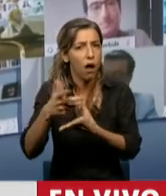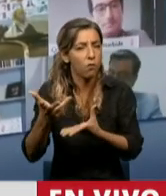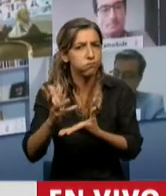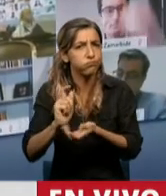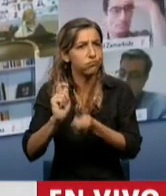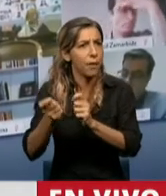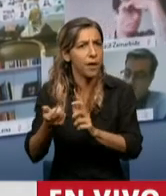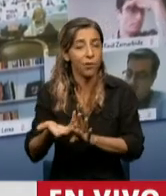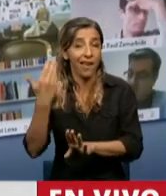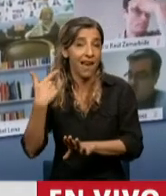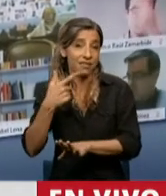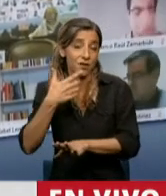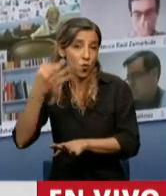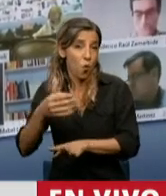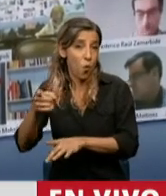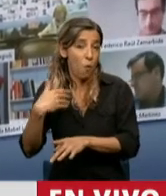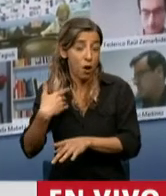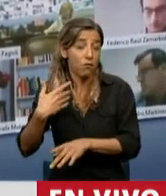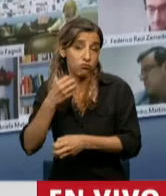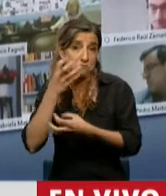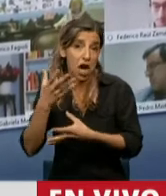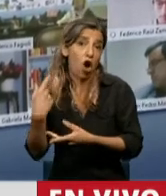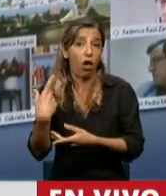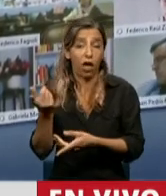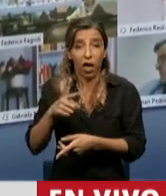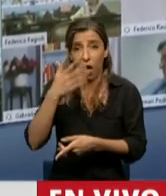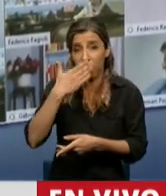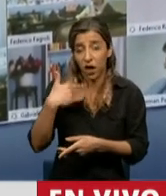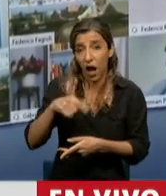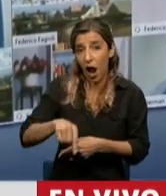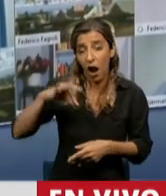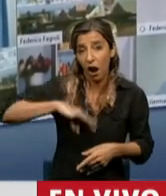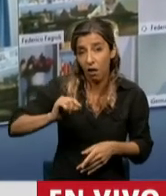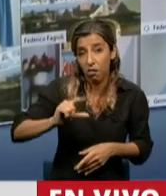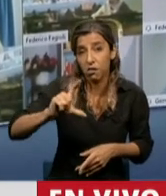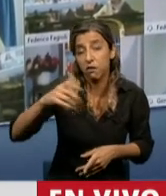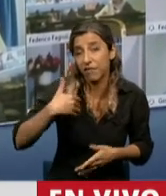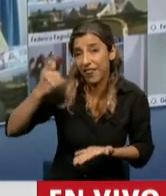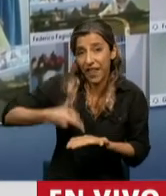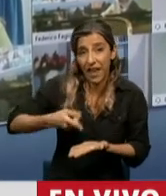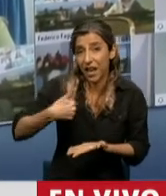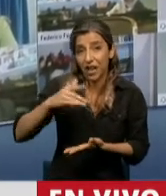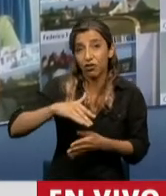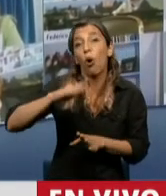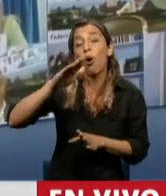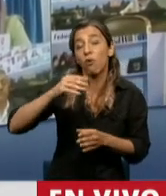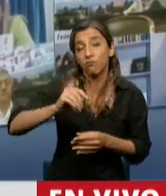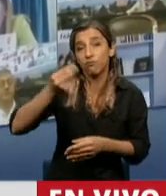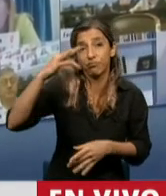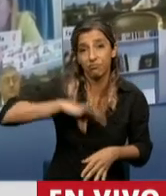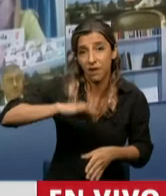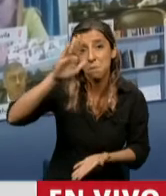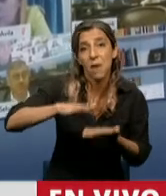sido mejor de haberse cumplido que los ajustes que dio el gobierno nacional por decreto. Entonces, mientras se